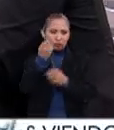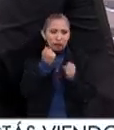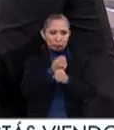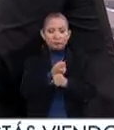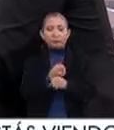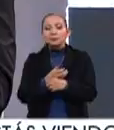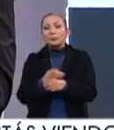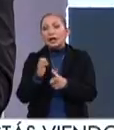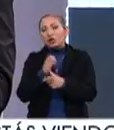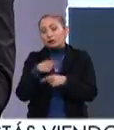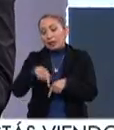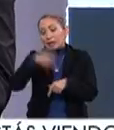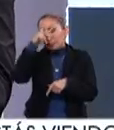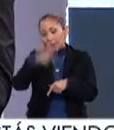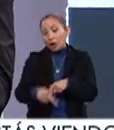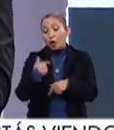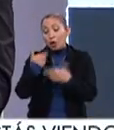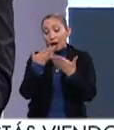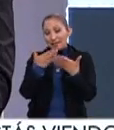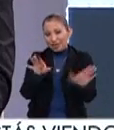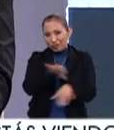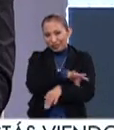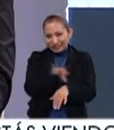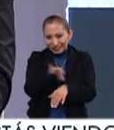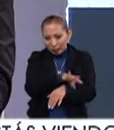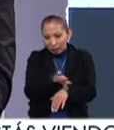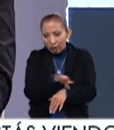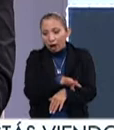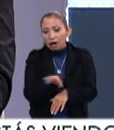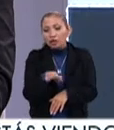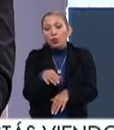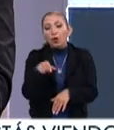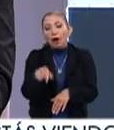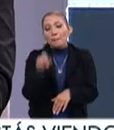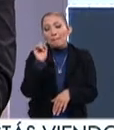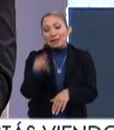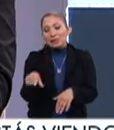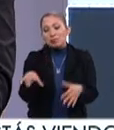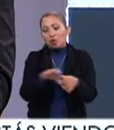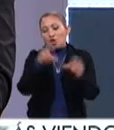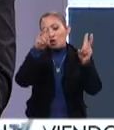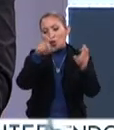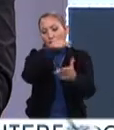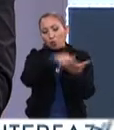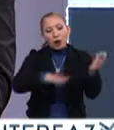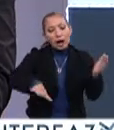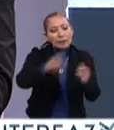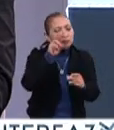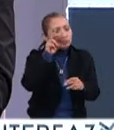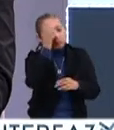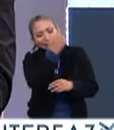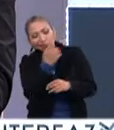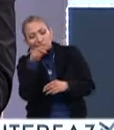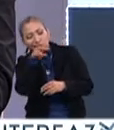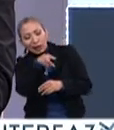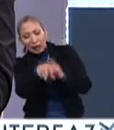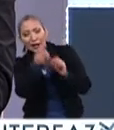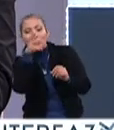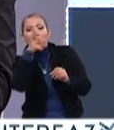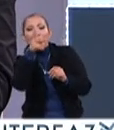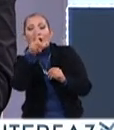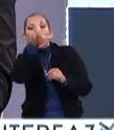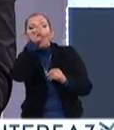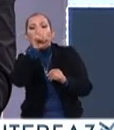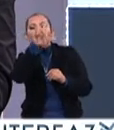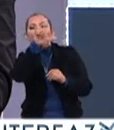pues nos tocó a México, entonces el Abierto es parte de la agenda local, y decidimos de tomar esta palabra